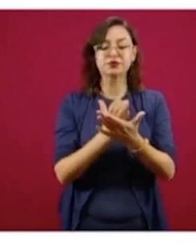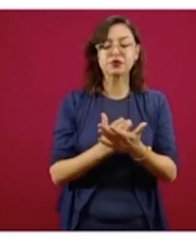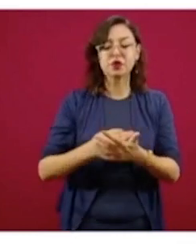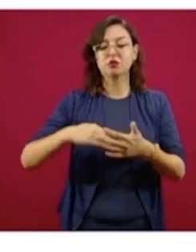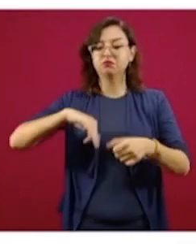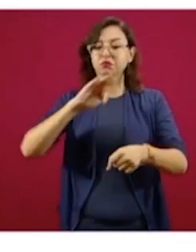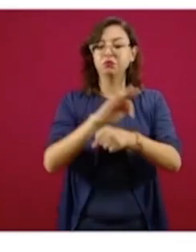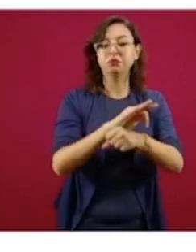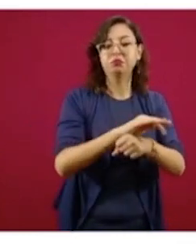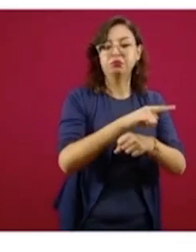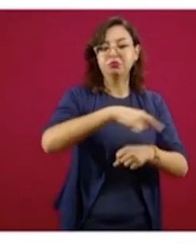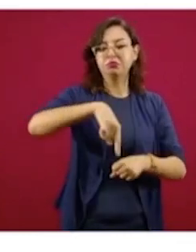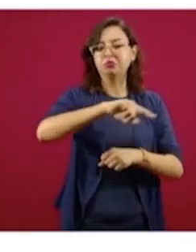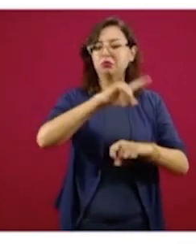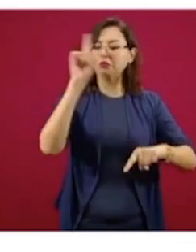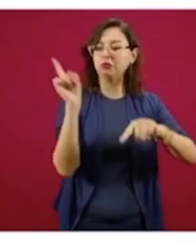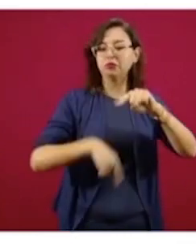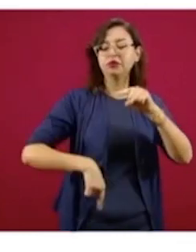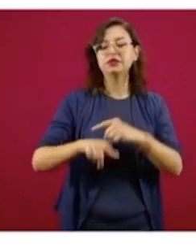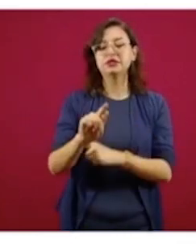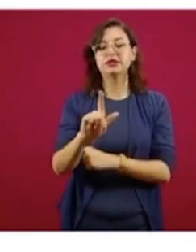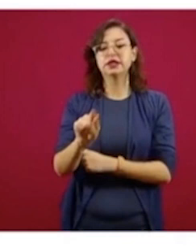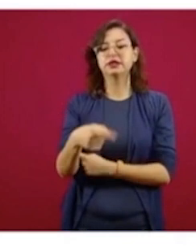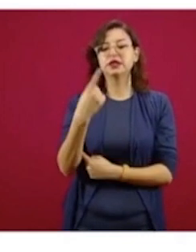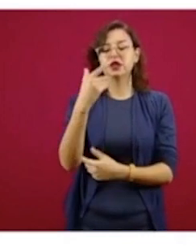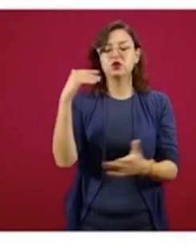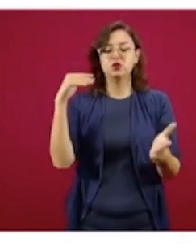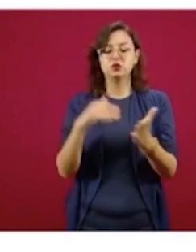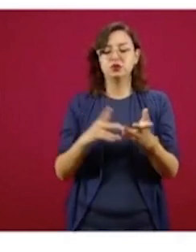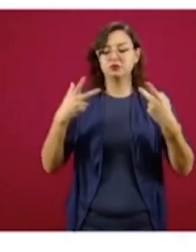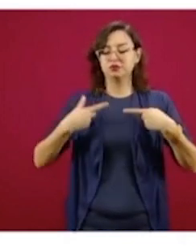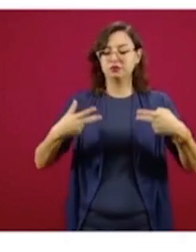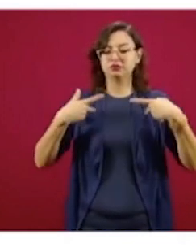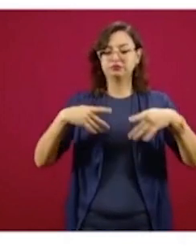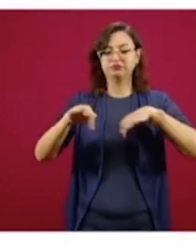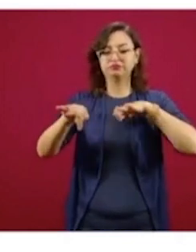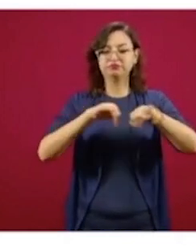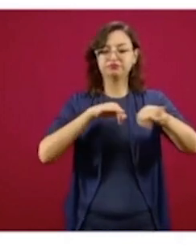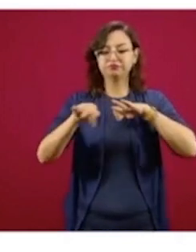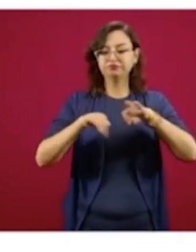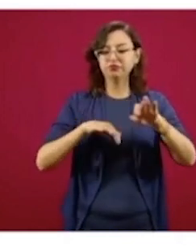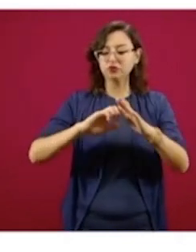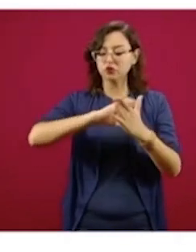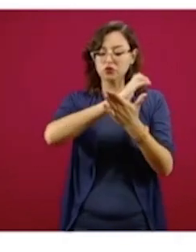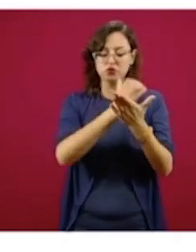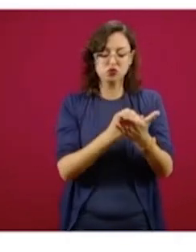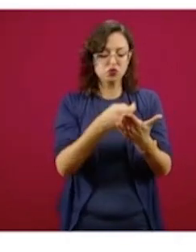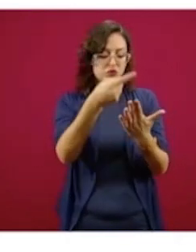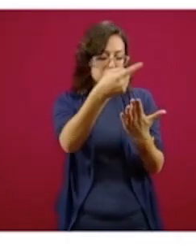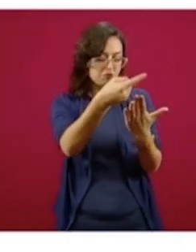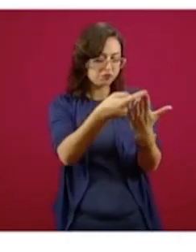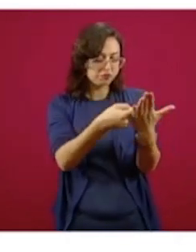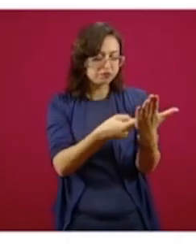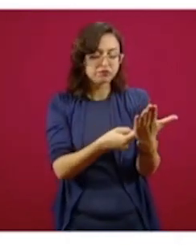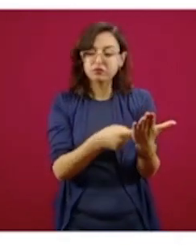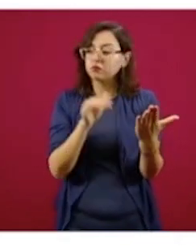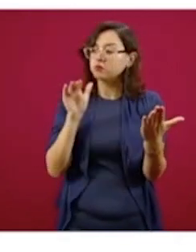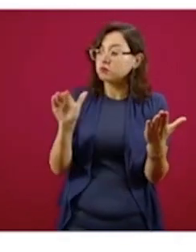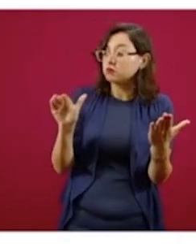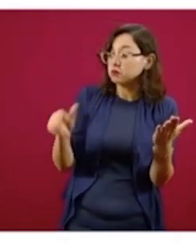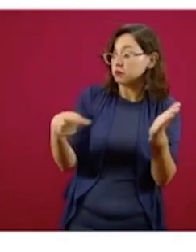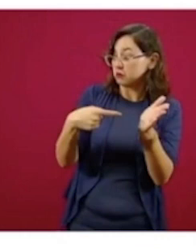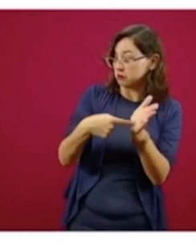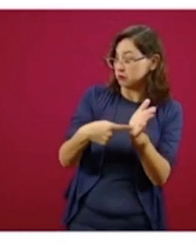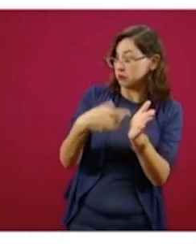la fecha, más de 71 mil trabajadores han sido consultados respecto a si están de acuerdo o no con el